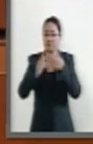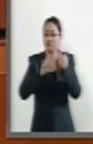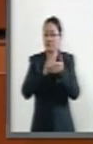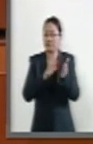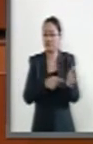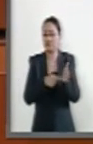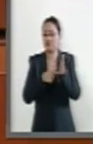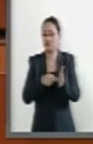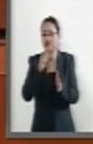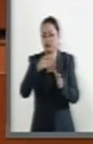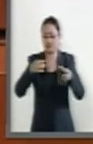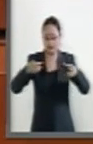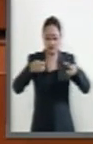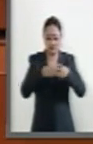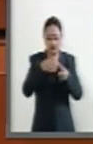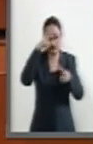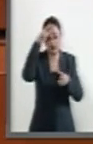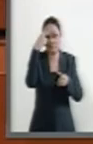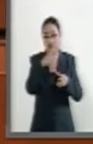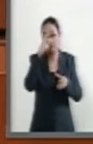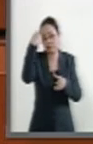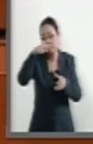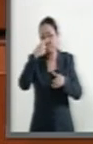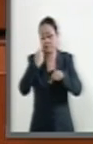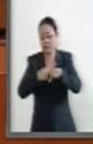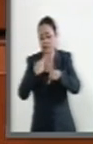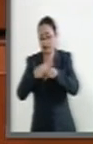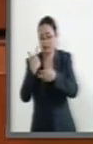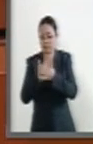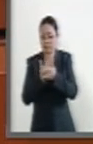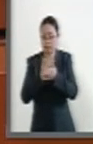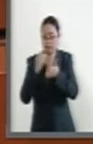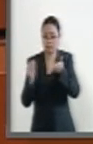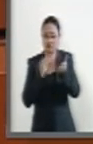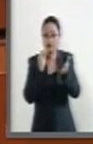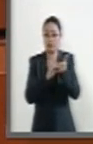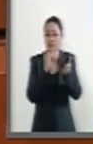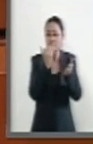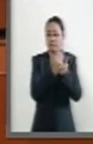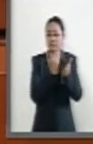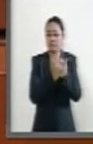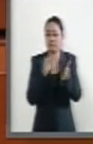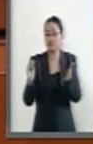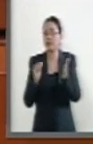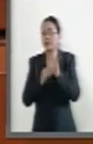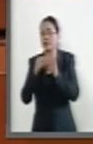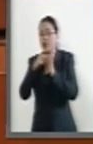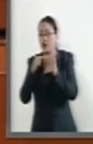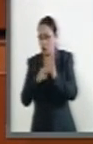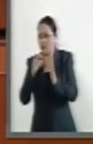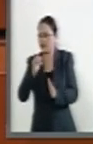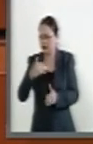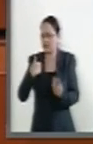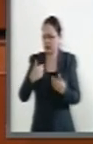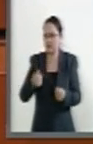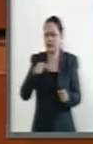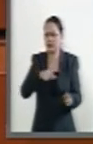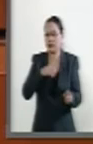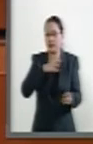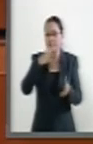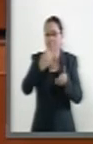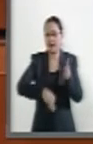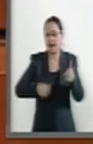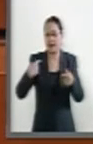Centro Mexicano para la Clasificación de Enfermedades se contempla en la norma, sin embargo, carecía